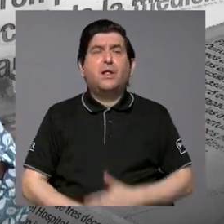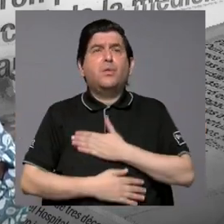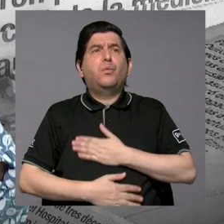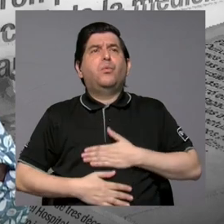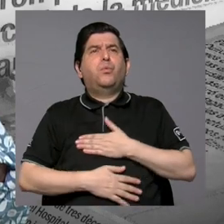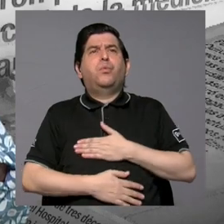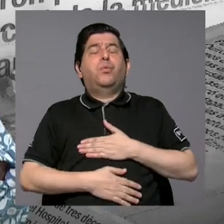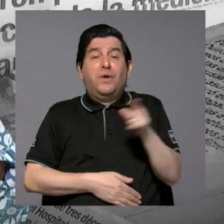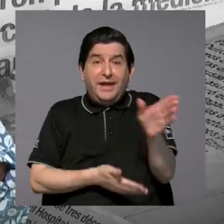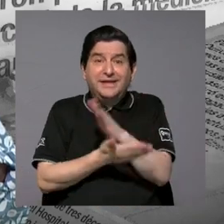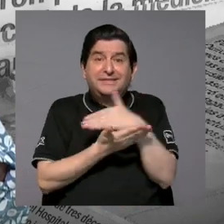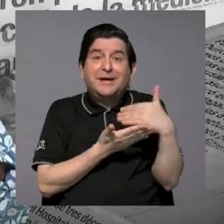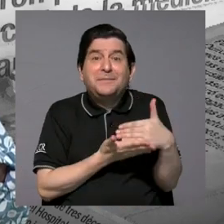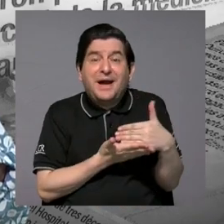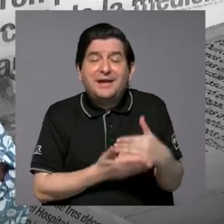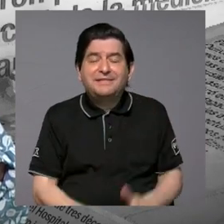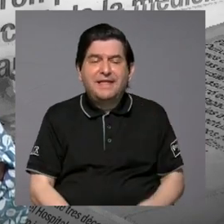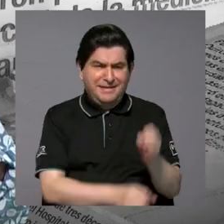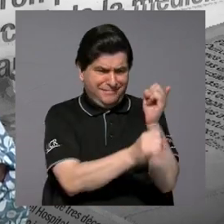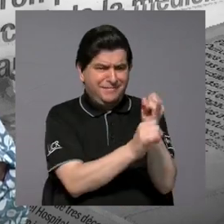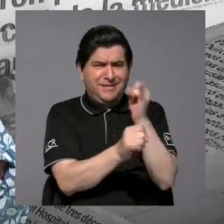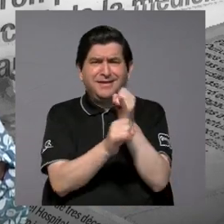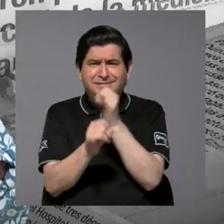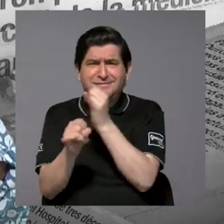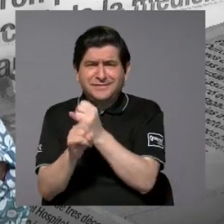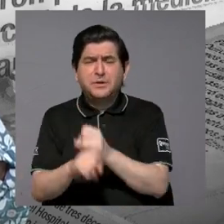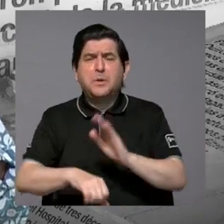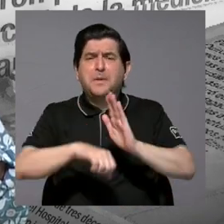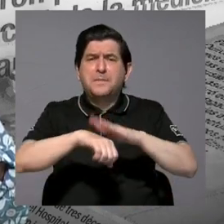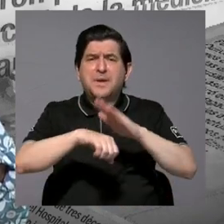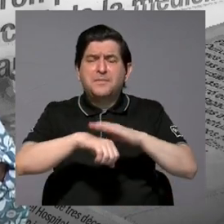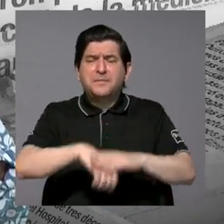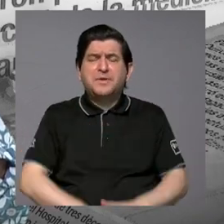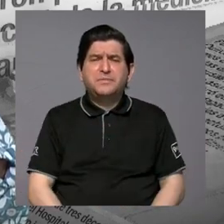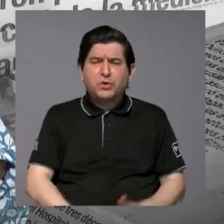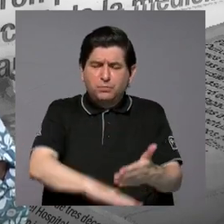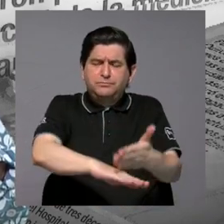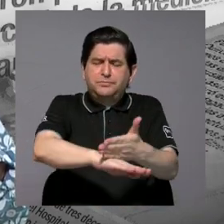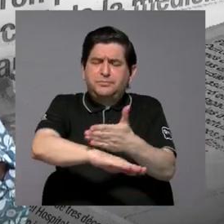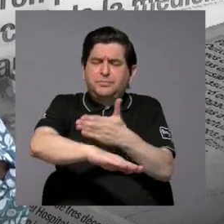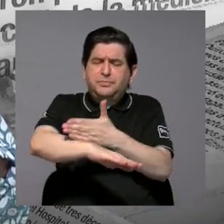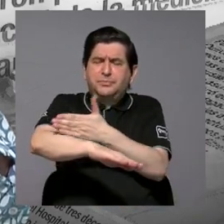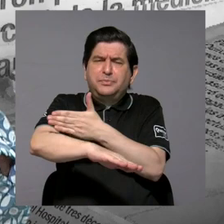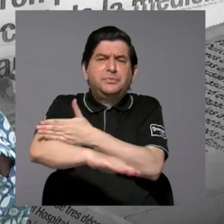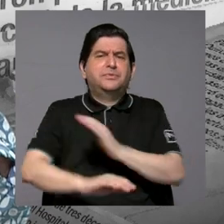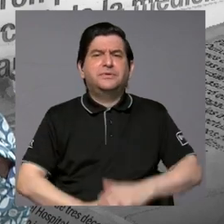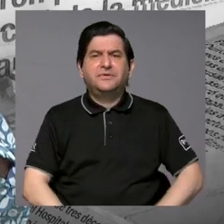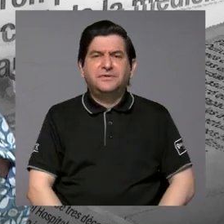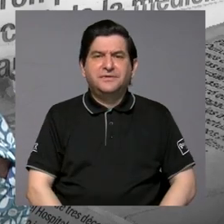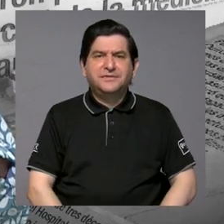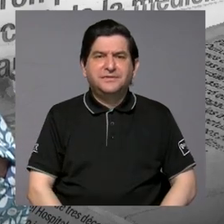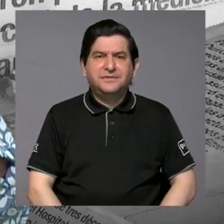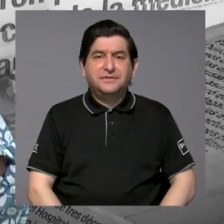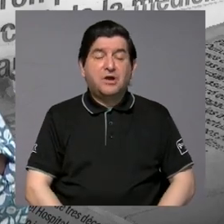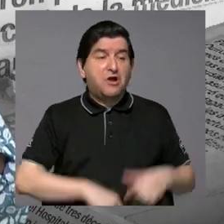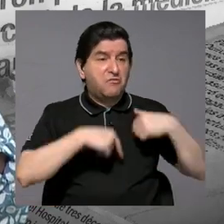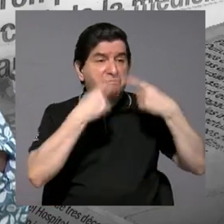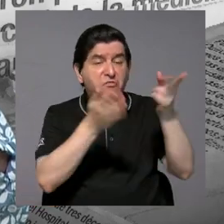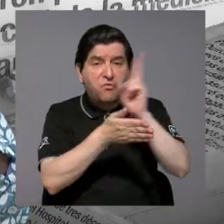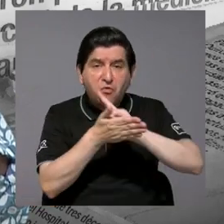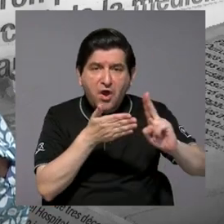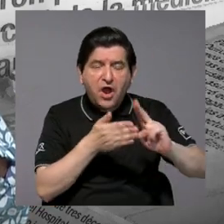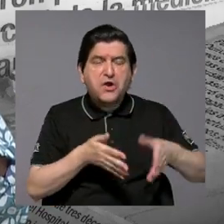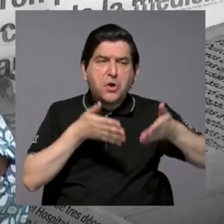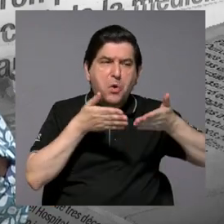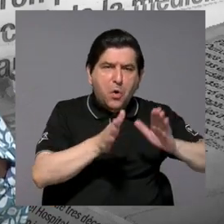disfrutaron de esa parte, de esa institucionalidad, y que les permitió surgir, ascender, porque fueron a la universidad